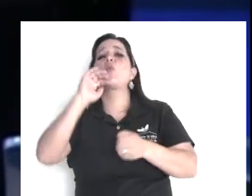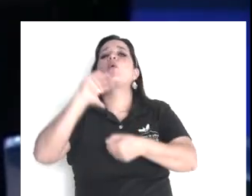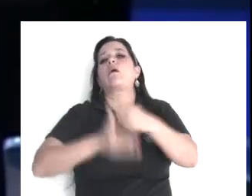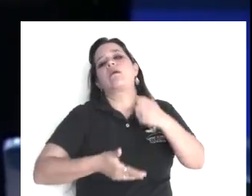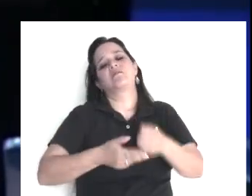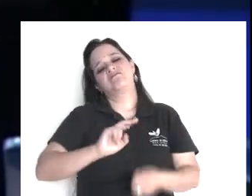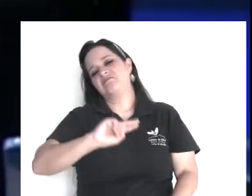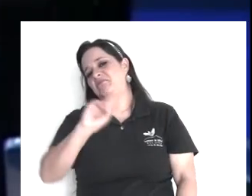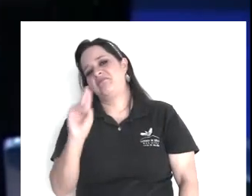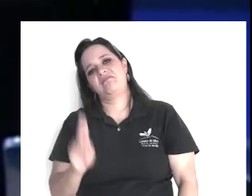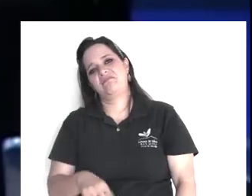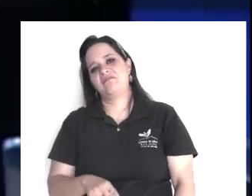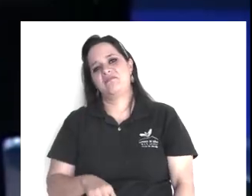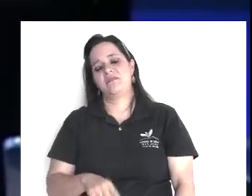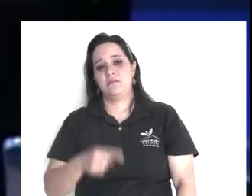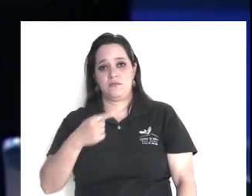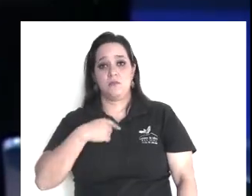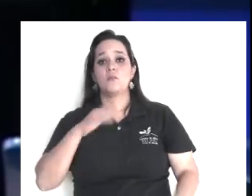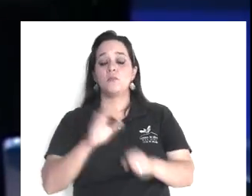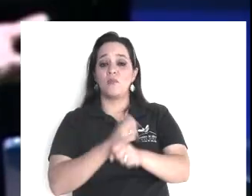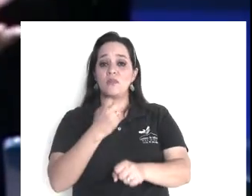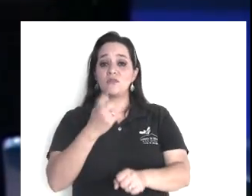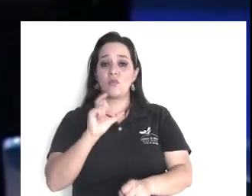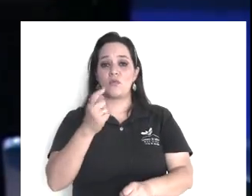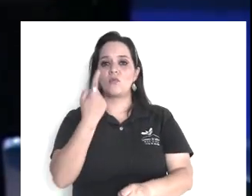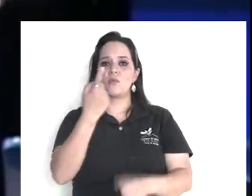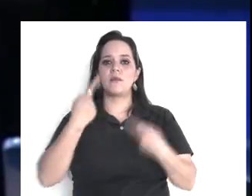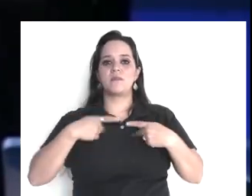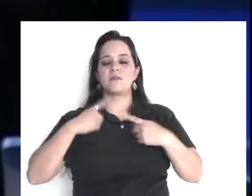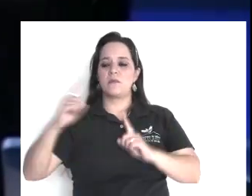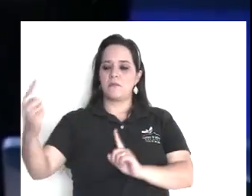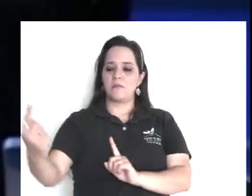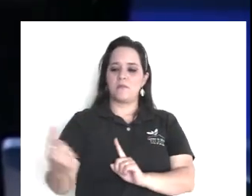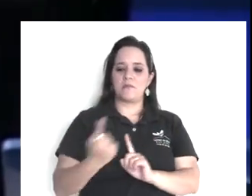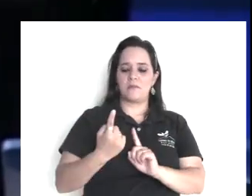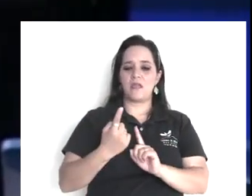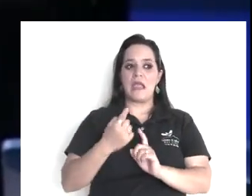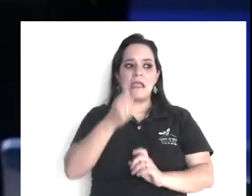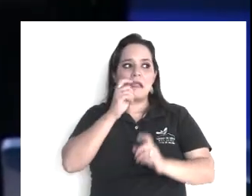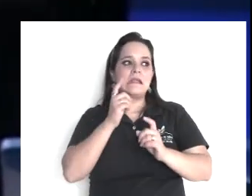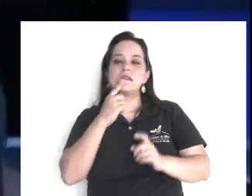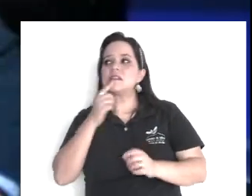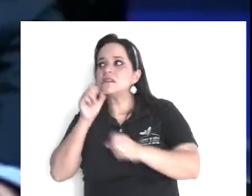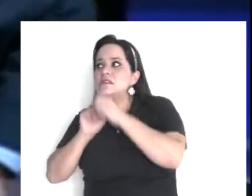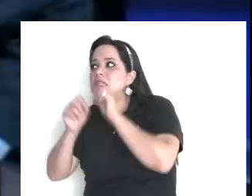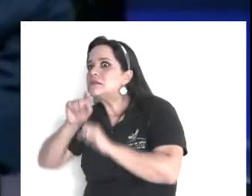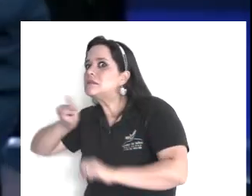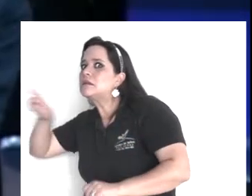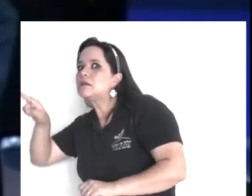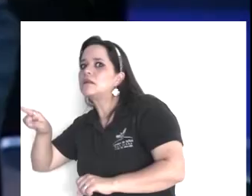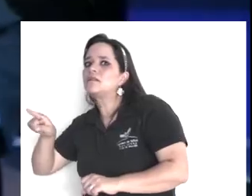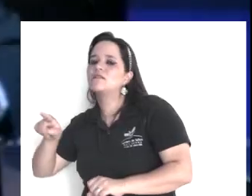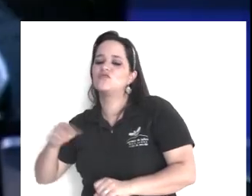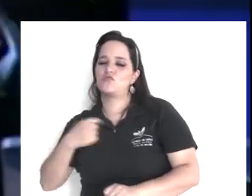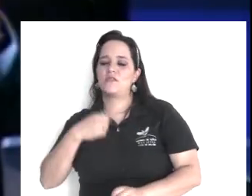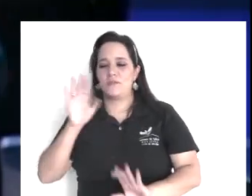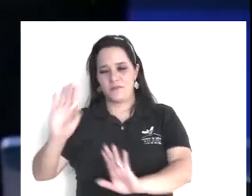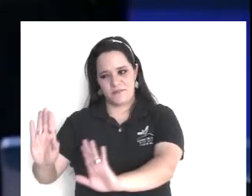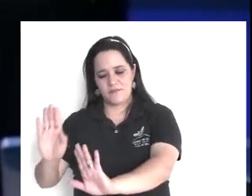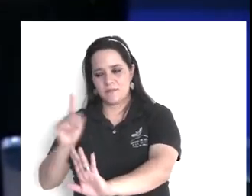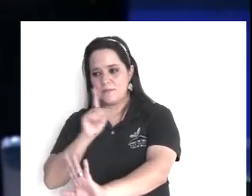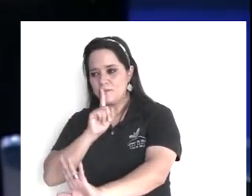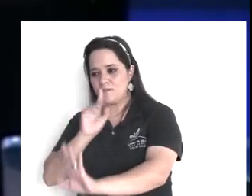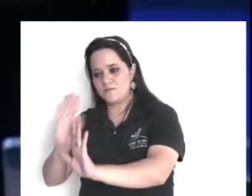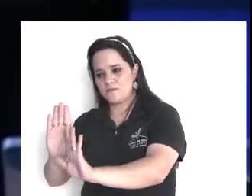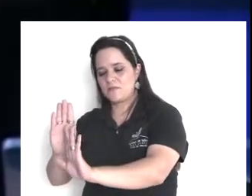no, es que, dile lo que me dijiste, es que, que dije yo, pues tú dijiste que él, esto, tú dijiste eso, no, pastor, yo no